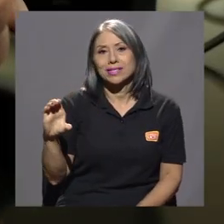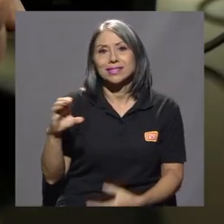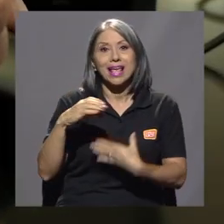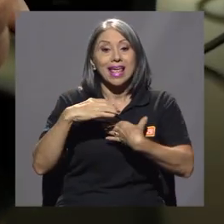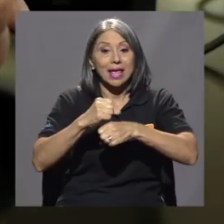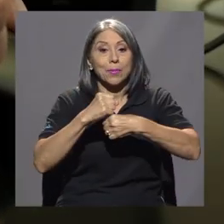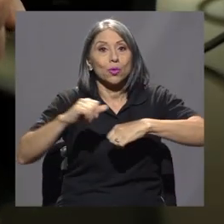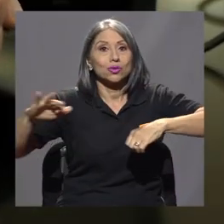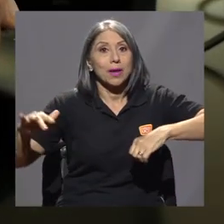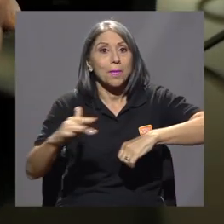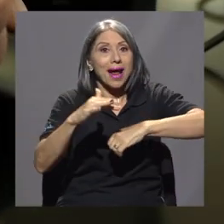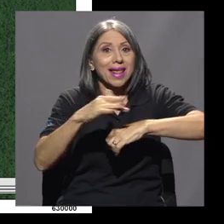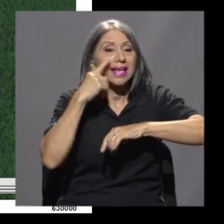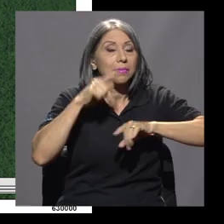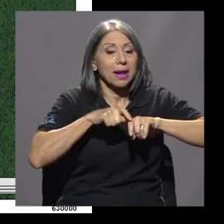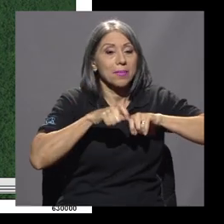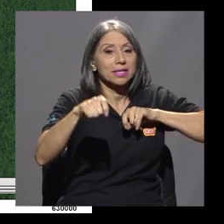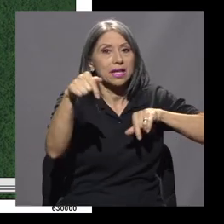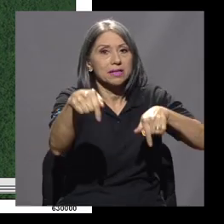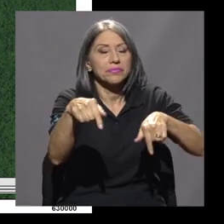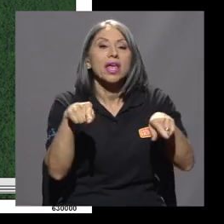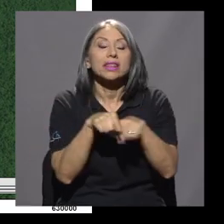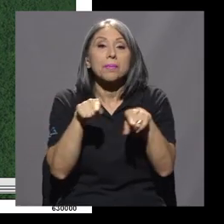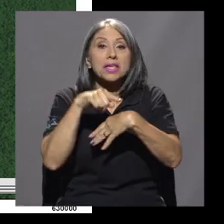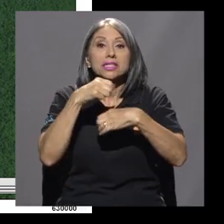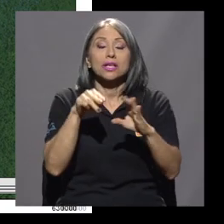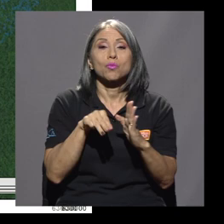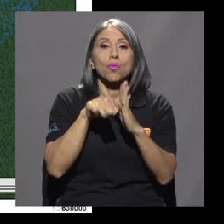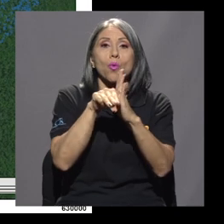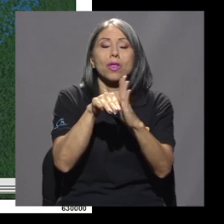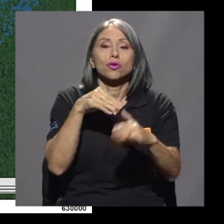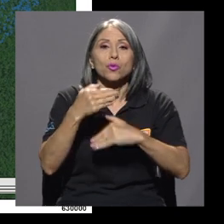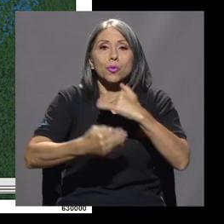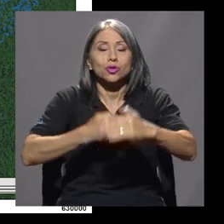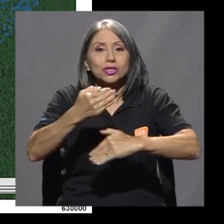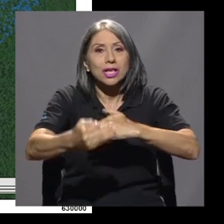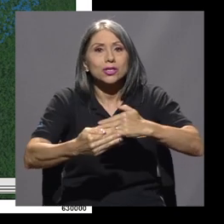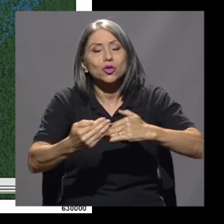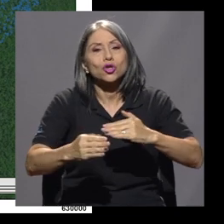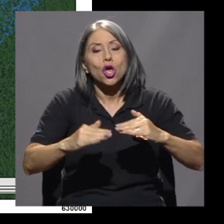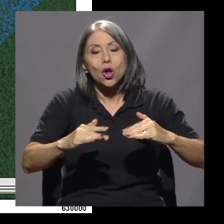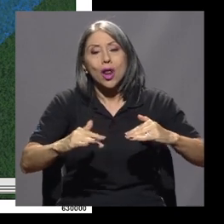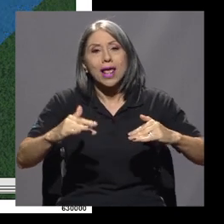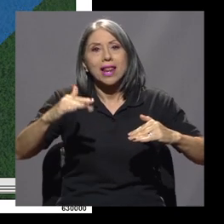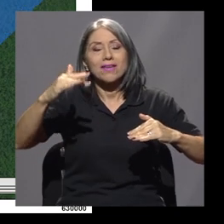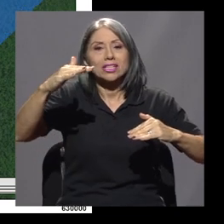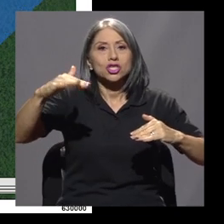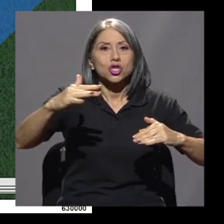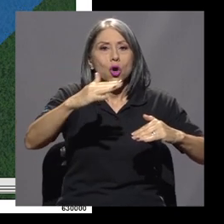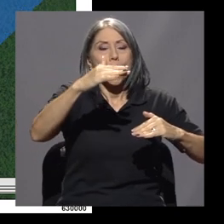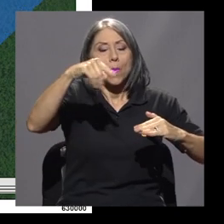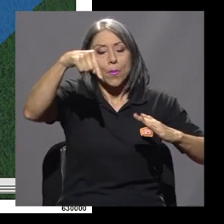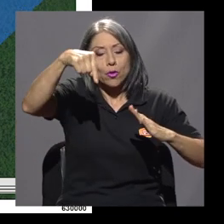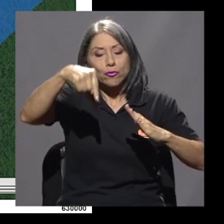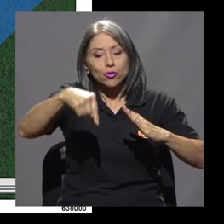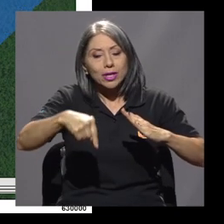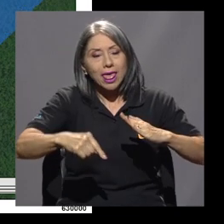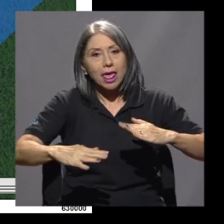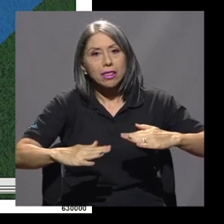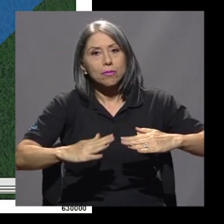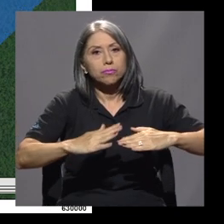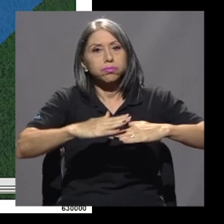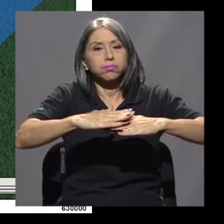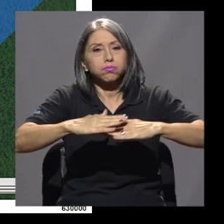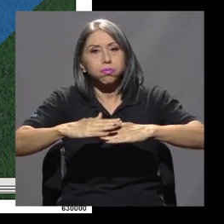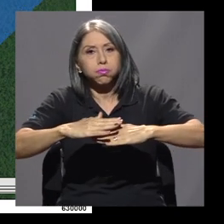efectuaron mediciones en campo. También modelaron algunos de los procesos con base en la elevación, la profundidad y los factores sismotectónicos